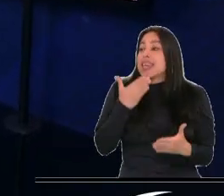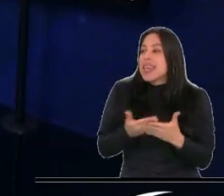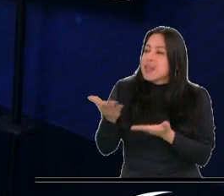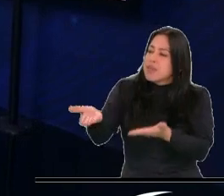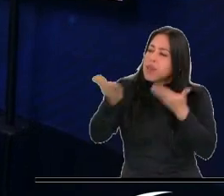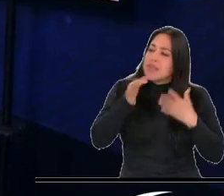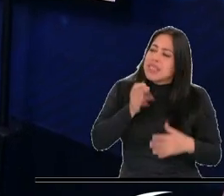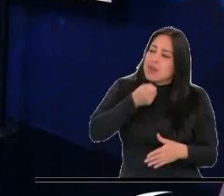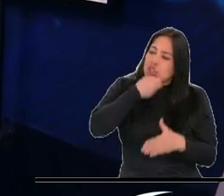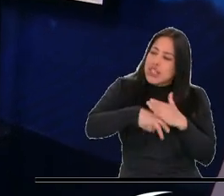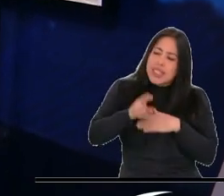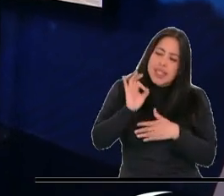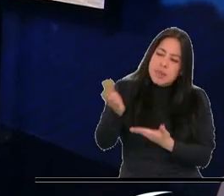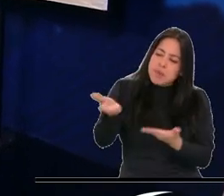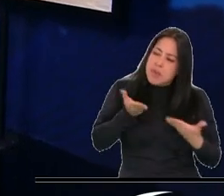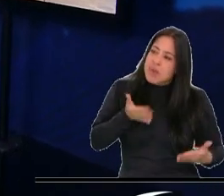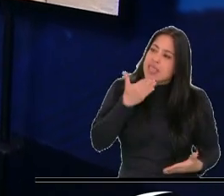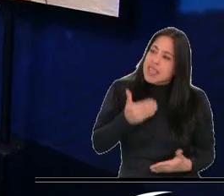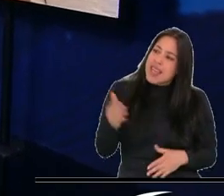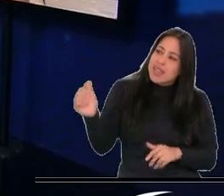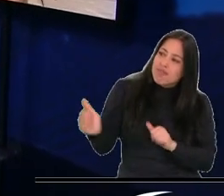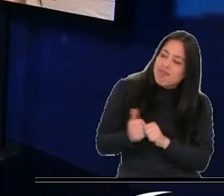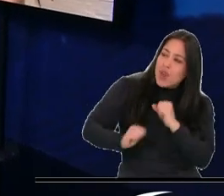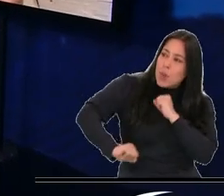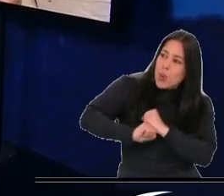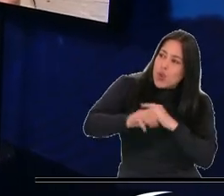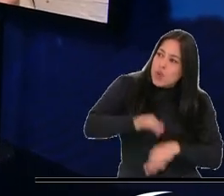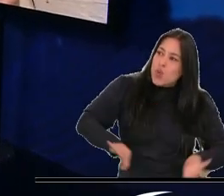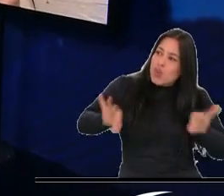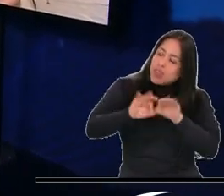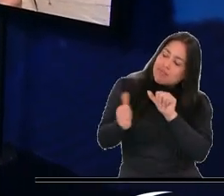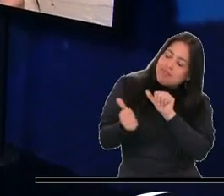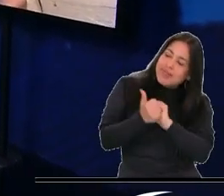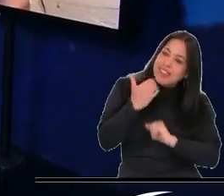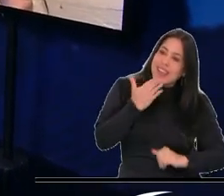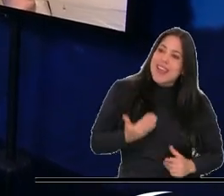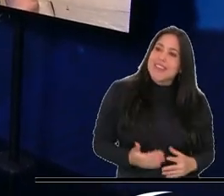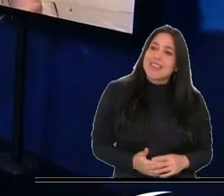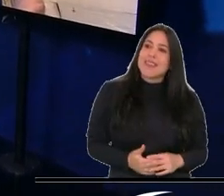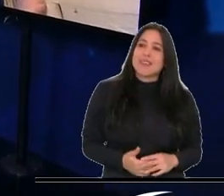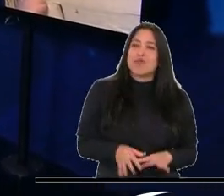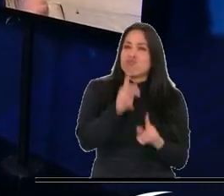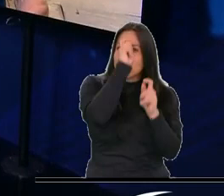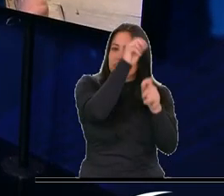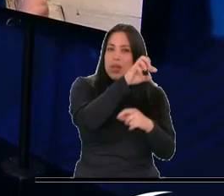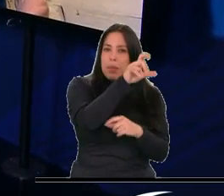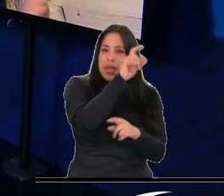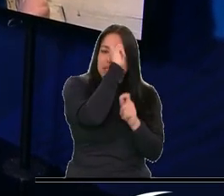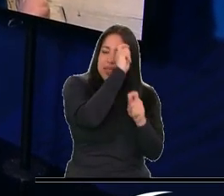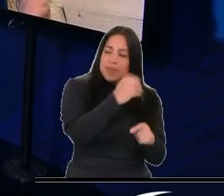bienvenido siempre a Noticias Caracol, y gracias por apoyarnos en este momento, por acompañarnos, obviamente, en este gran homenaje a Pelé.